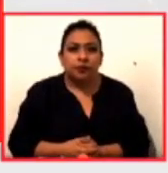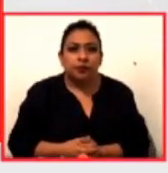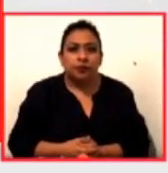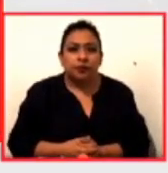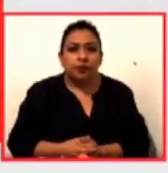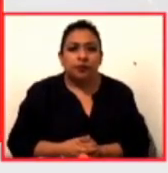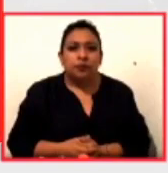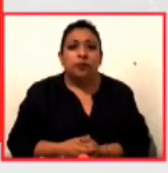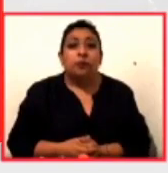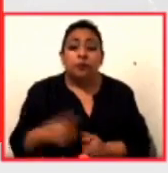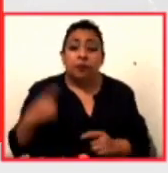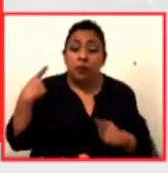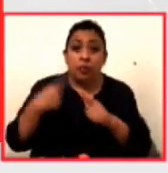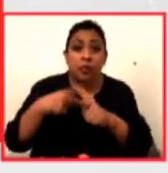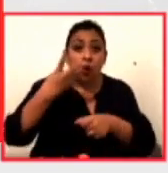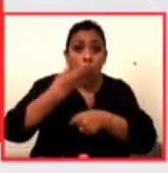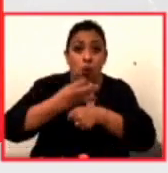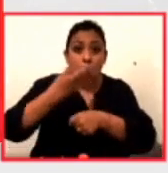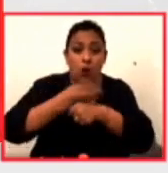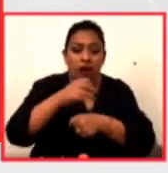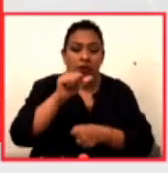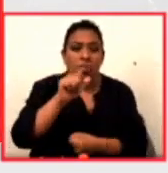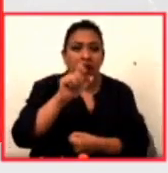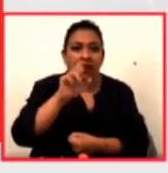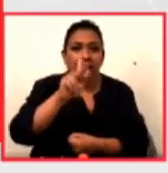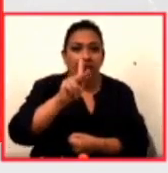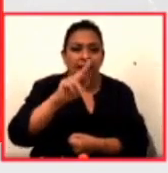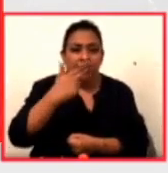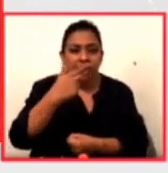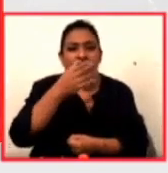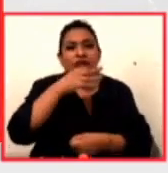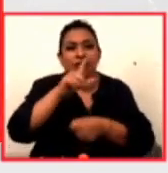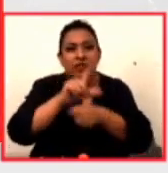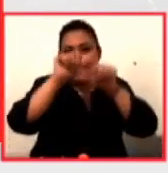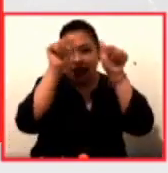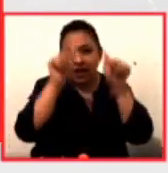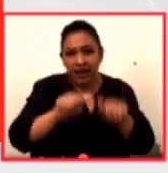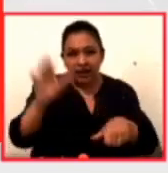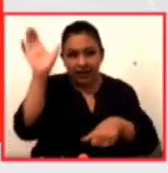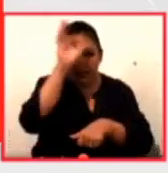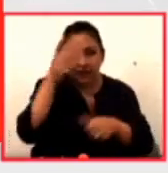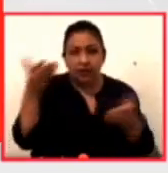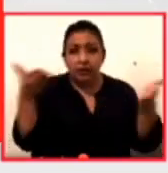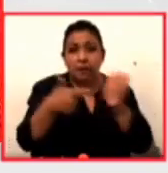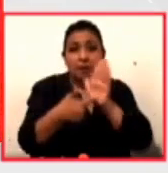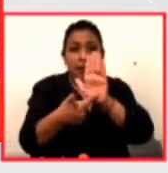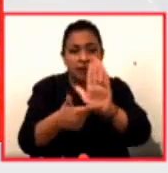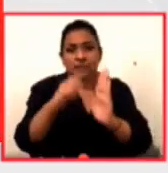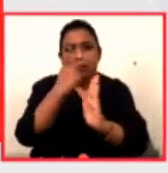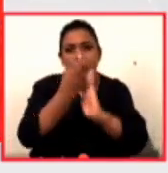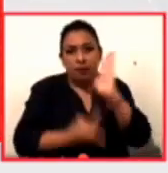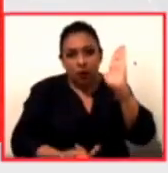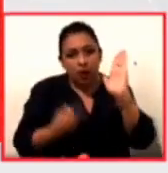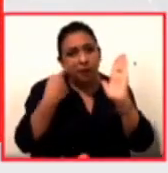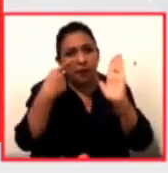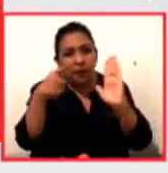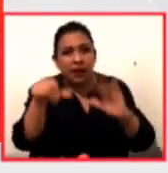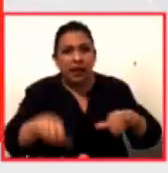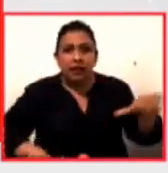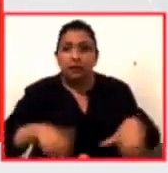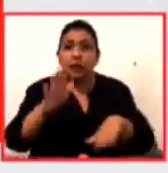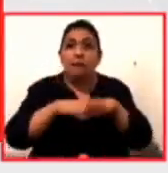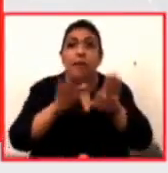En su cuarta edición, el Aleph Festival de Arte y Ciencia presenta un programa que se perfila como la actividad más